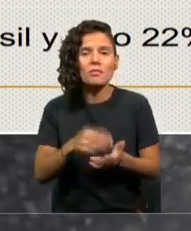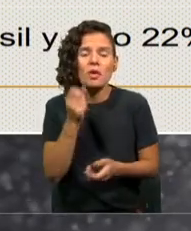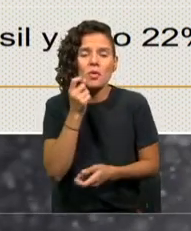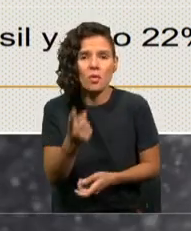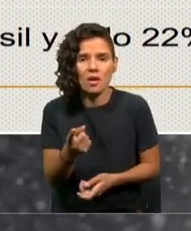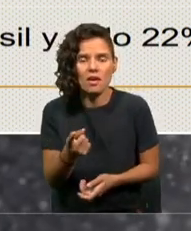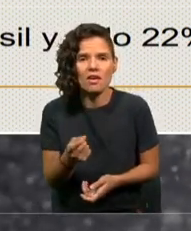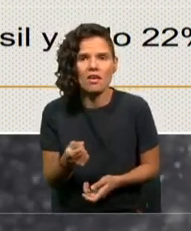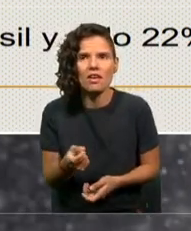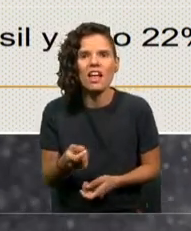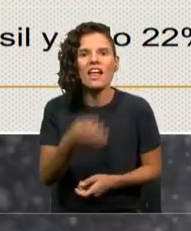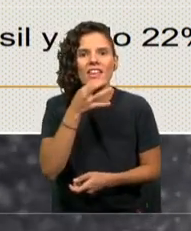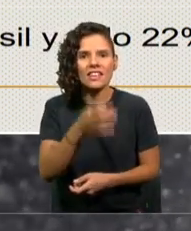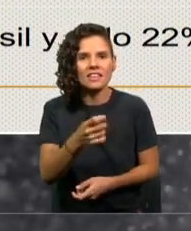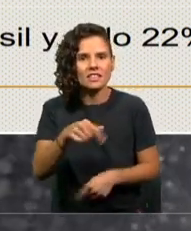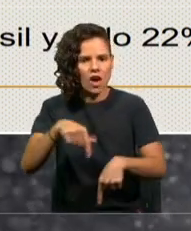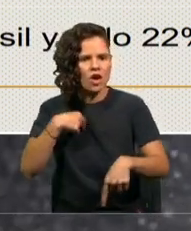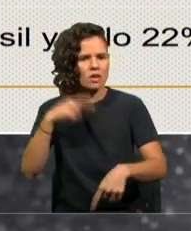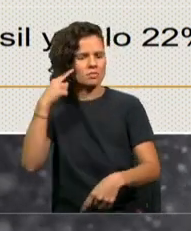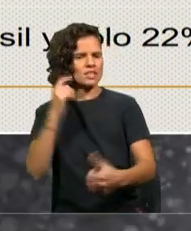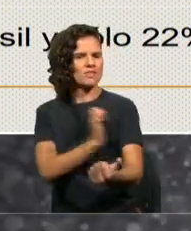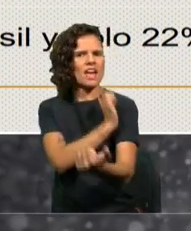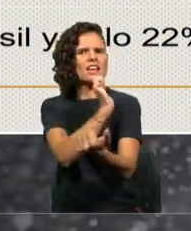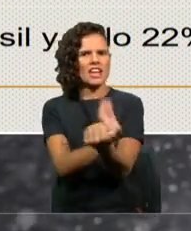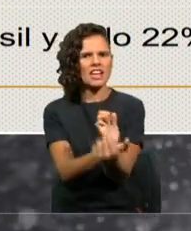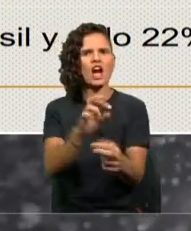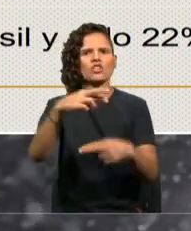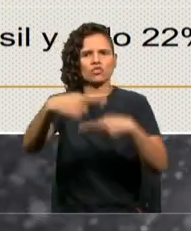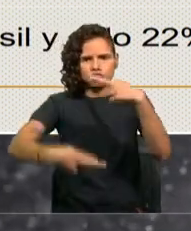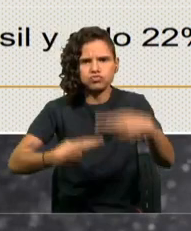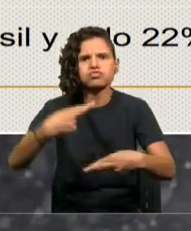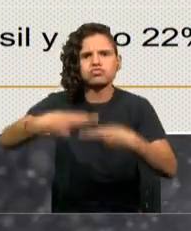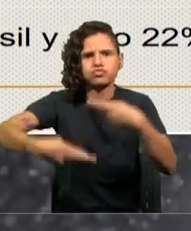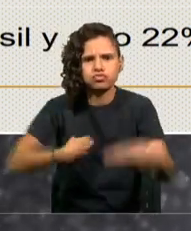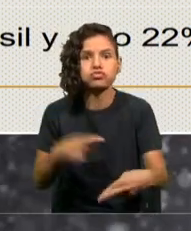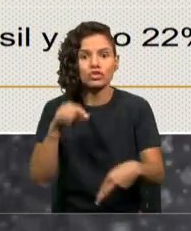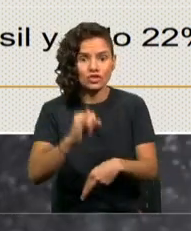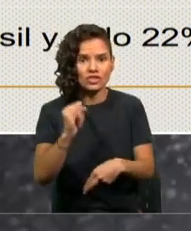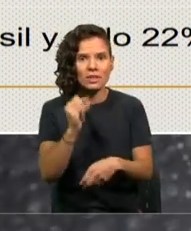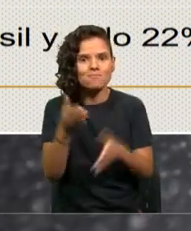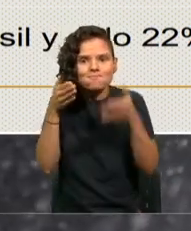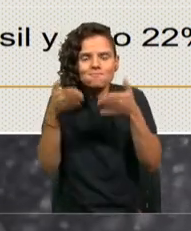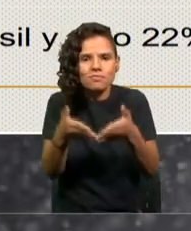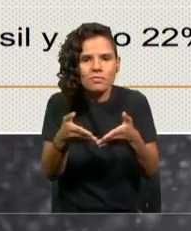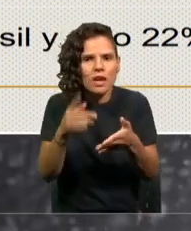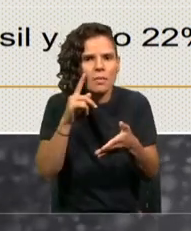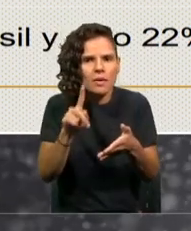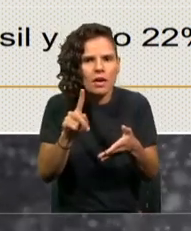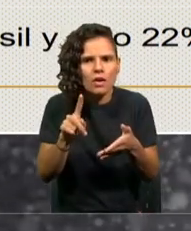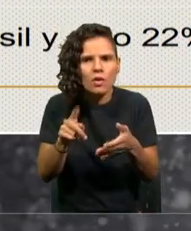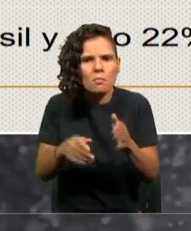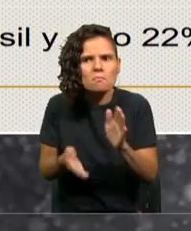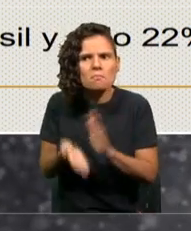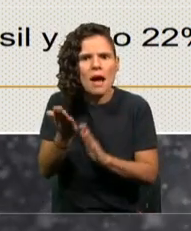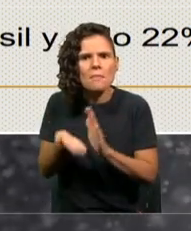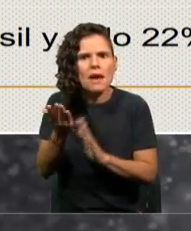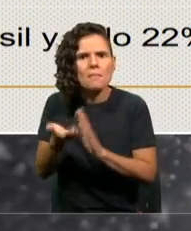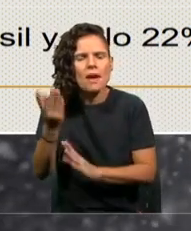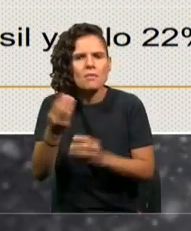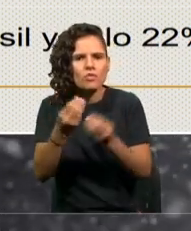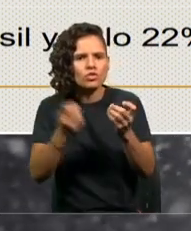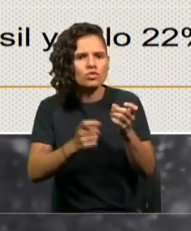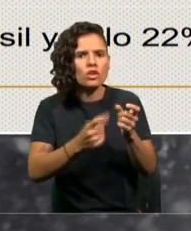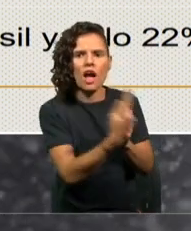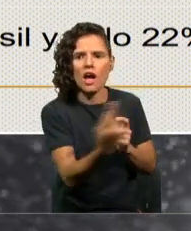estamos en la revolución de las energías renovables. Sin embargo, sigue incrementando las emisiones de CO2 per cápita